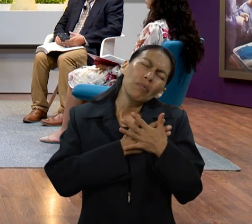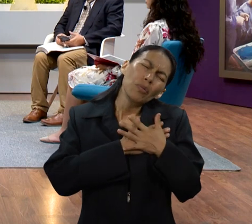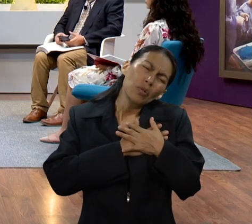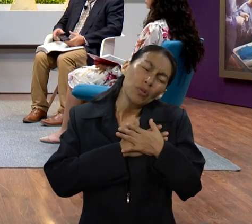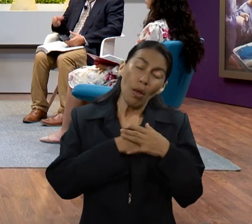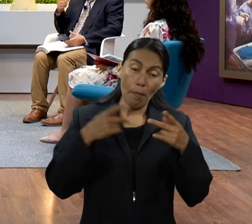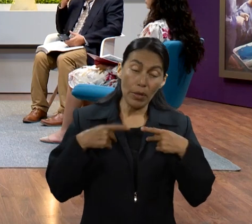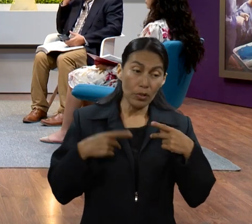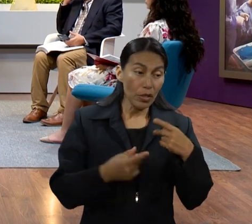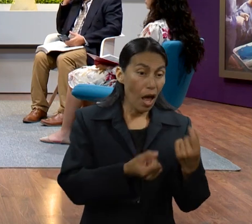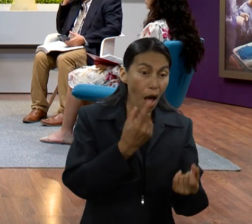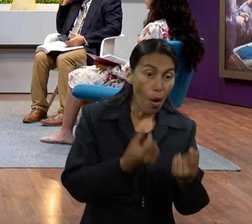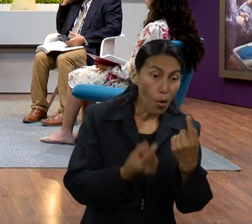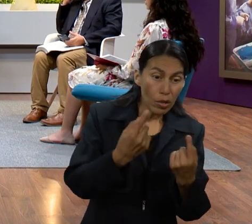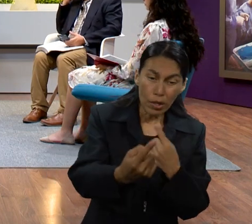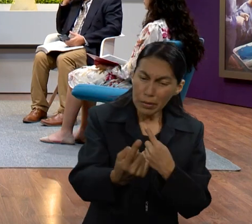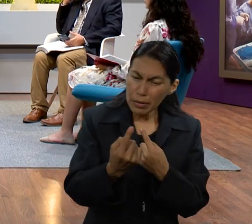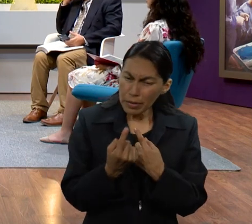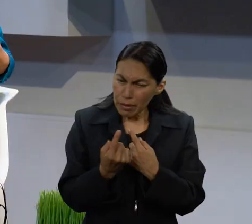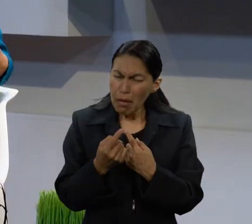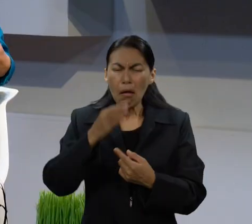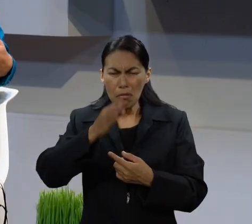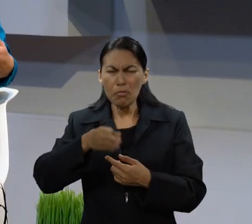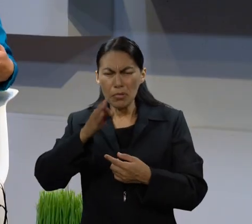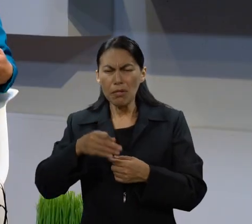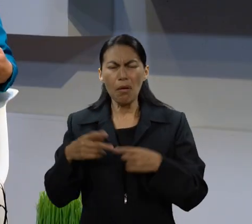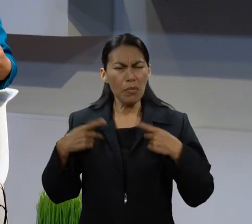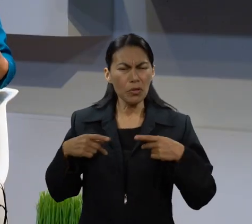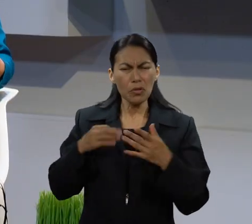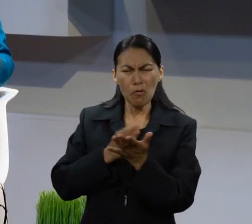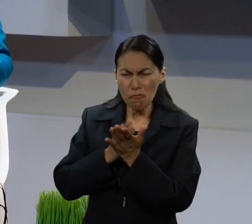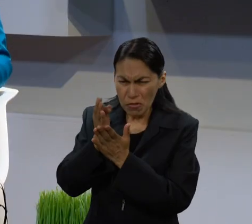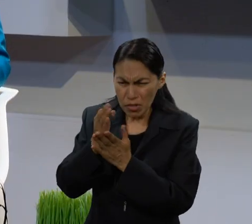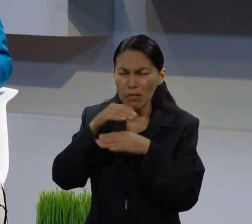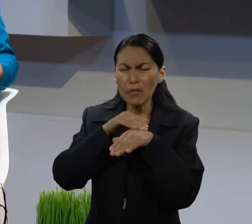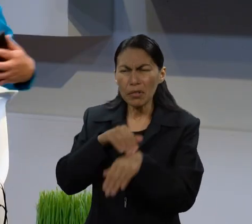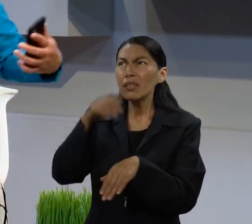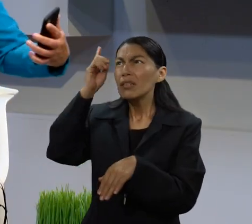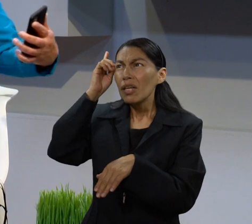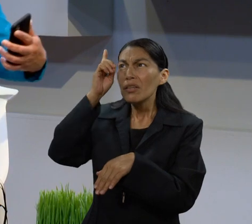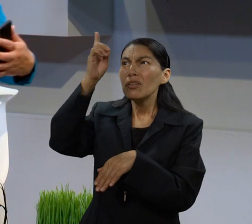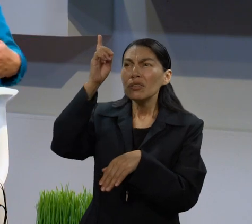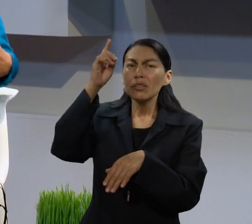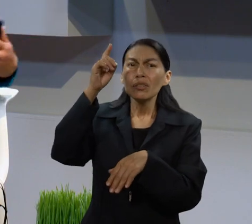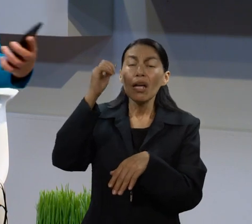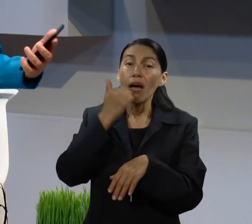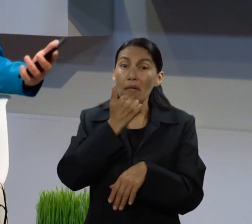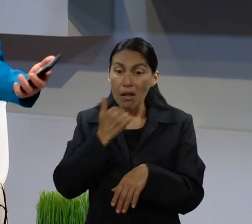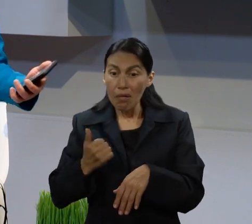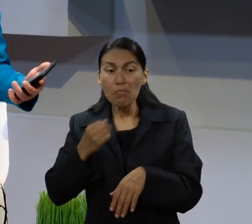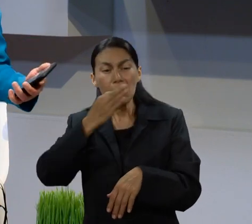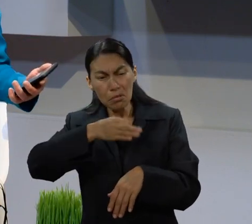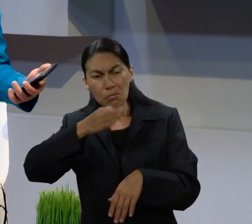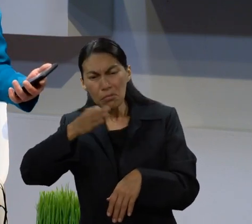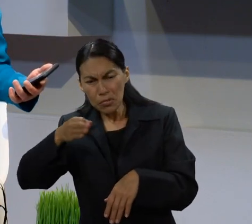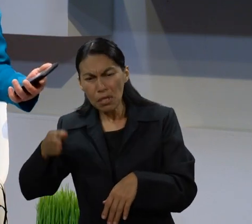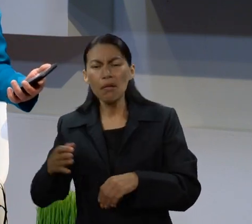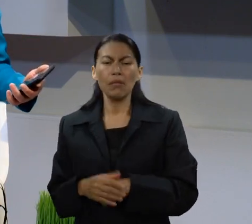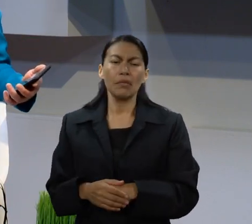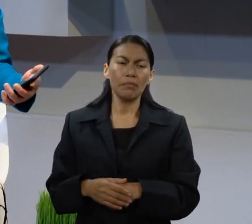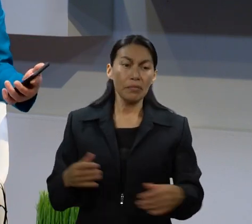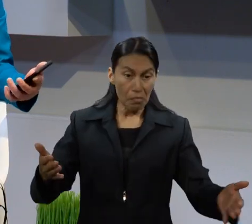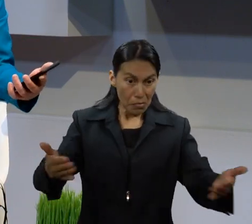que quería acogerse a su hogar y quería seguir las leyes de Dios, él lo aceptaba y era como su familia.